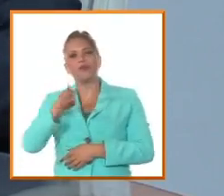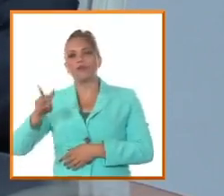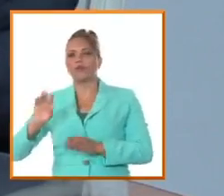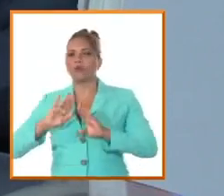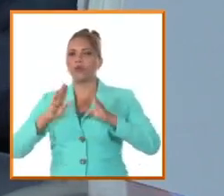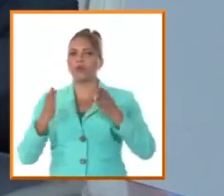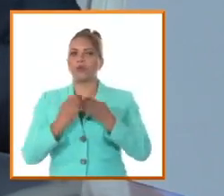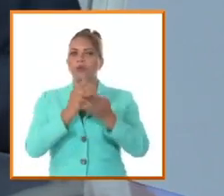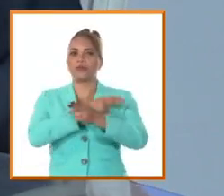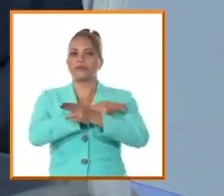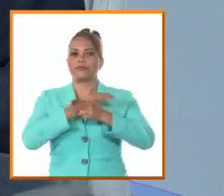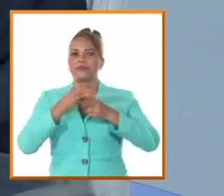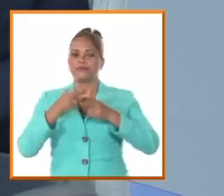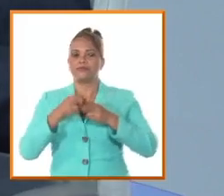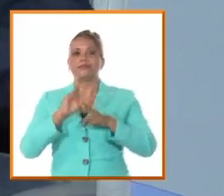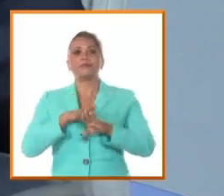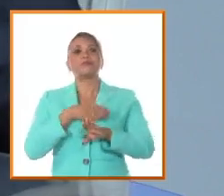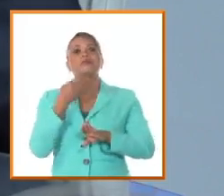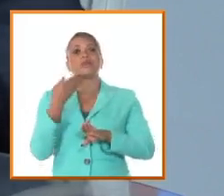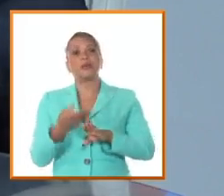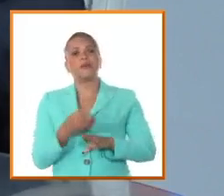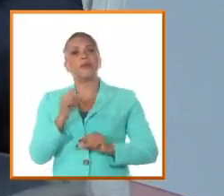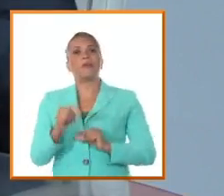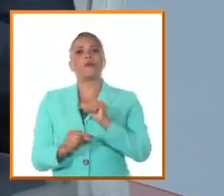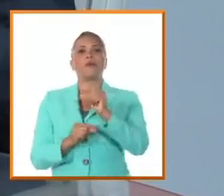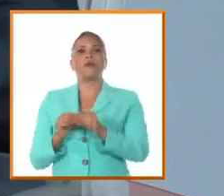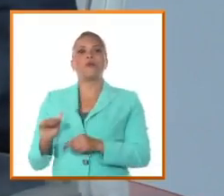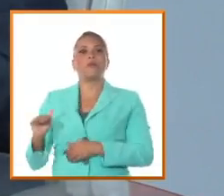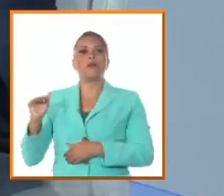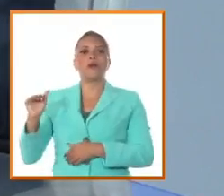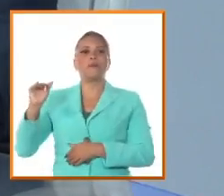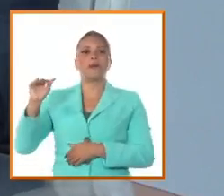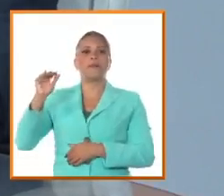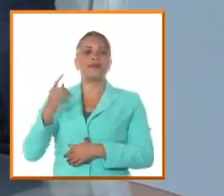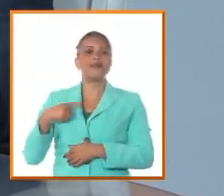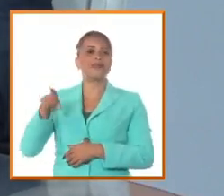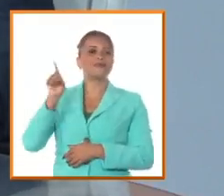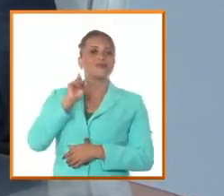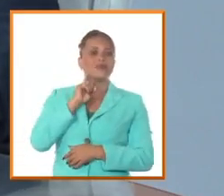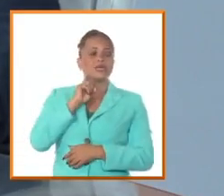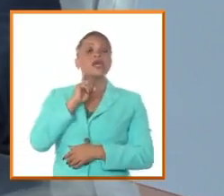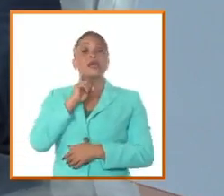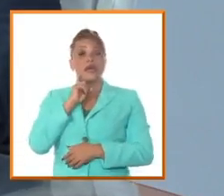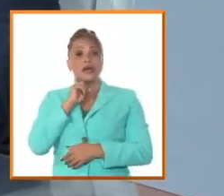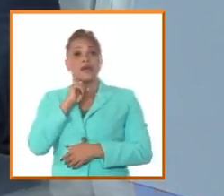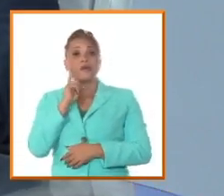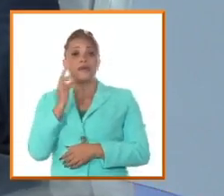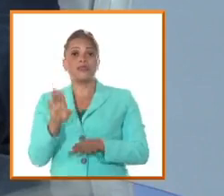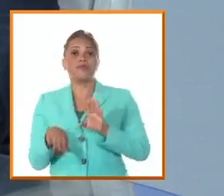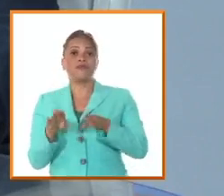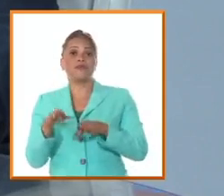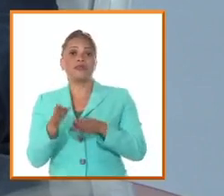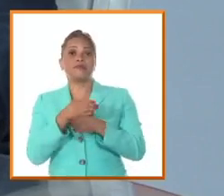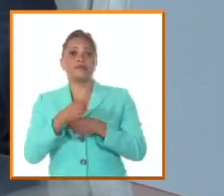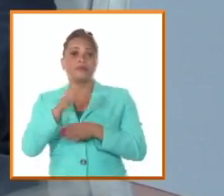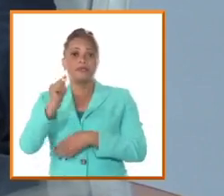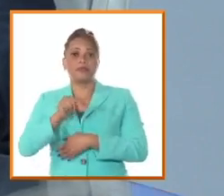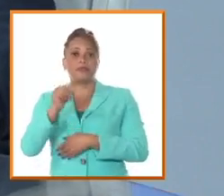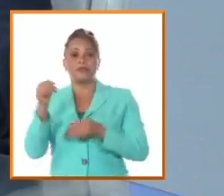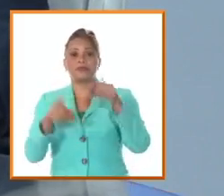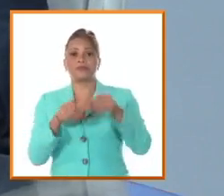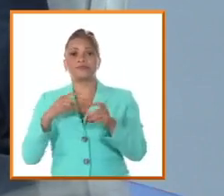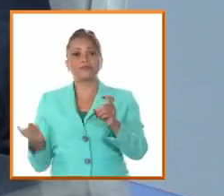y por supuesto que después en la misma medida que vaya creciendo y vaya escuchando porque muchos de los que estuvieron con Agüero en el 51